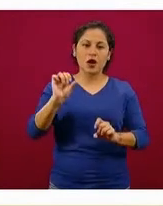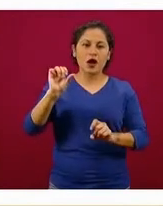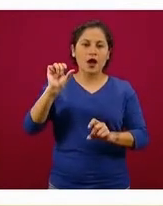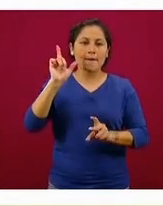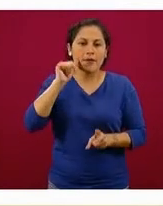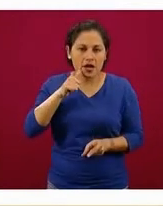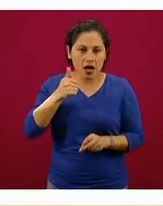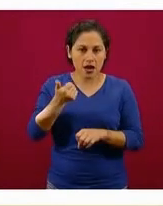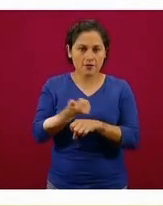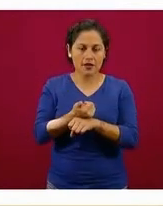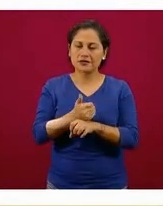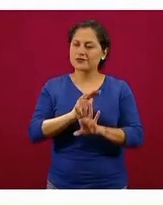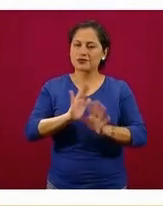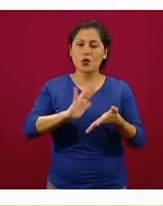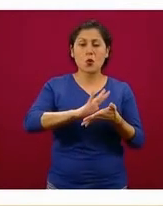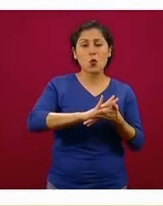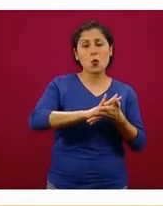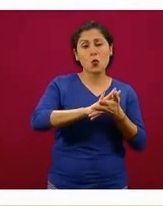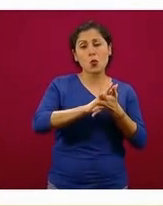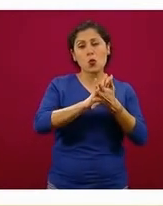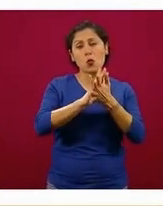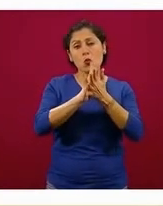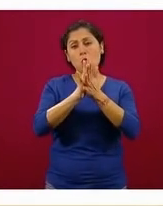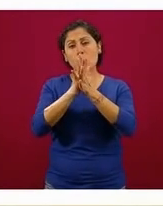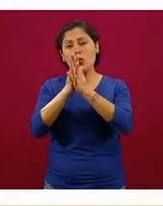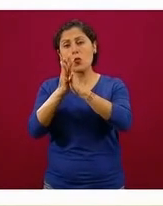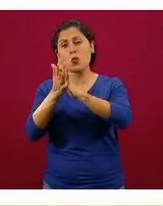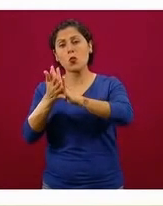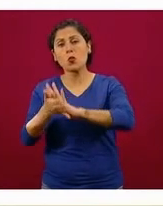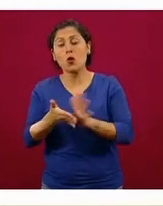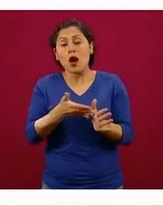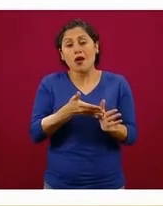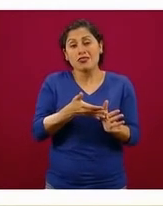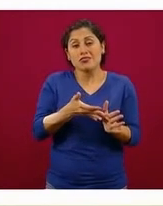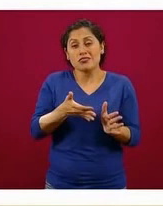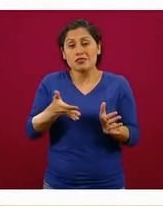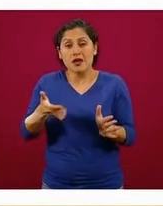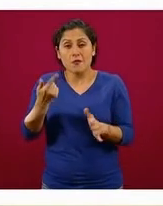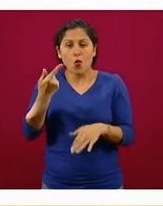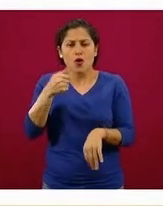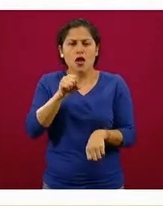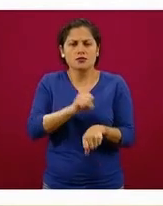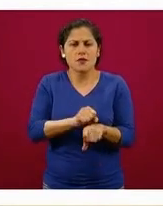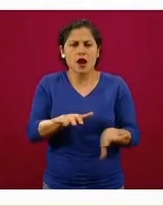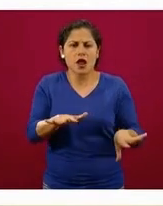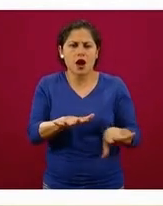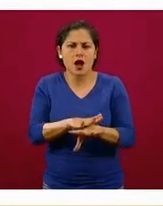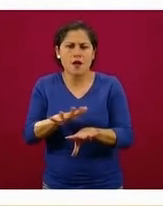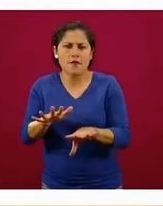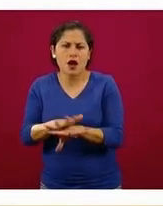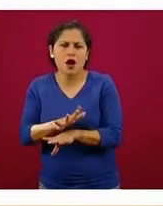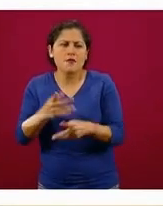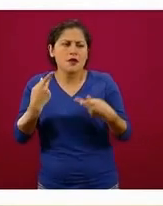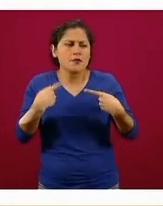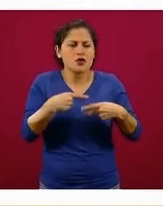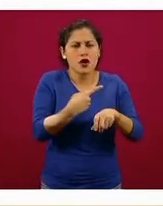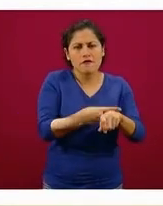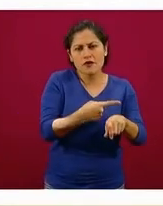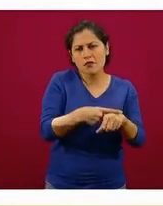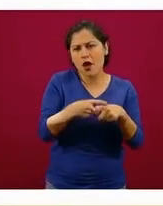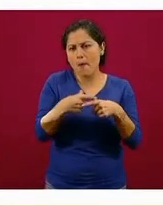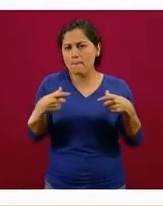es un proceso gradual. A lo largo de una semana hay cambios importantes en la ocurrencia epidémica y han sido muy prudentes